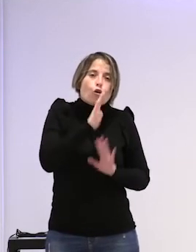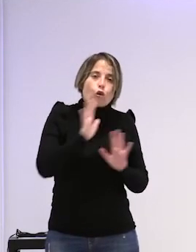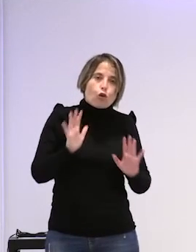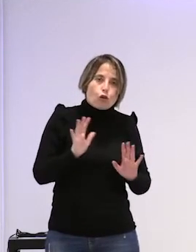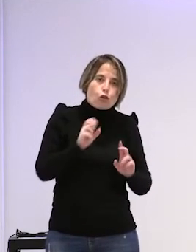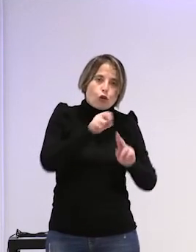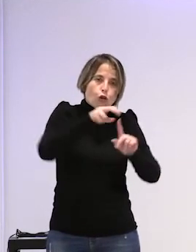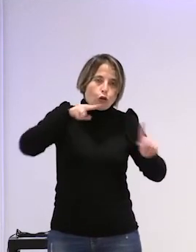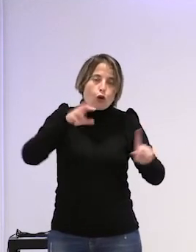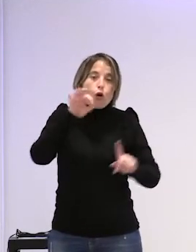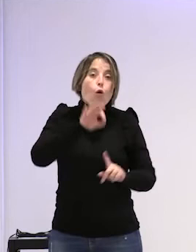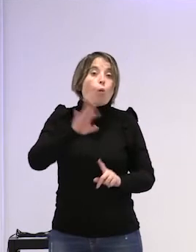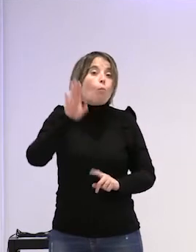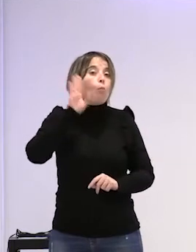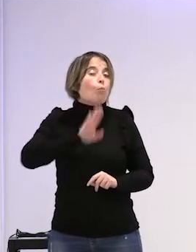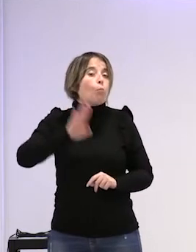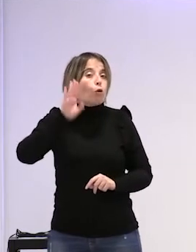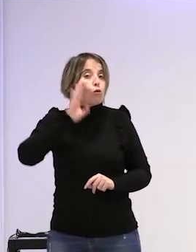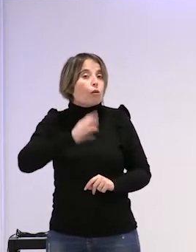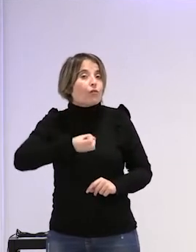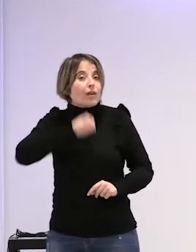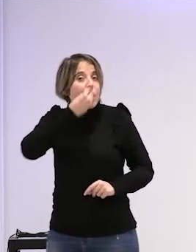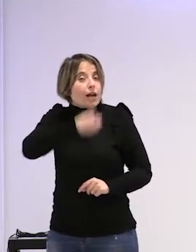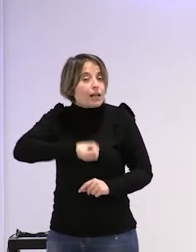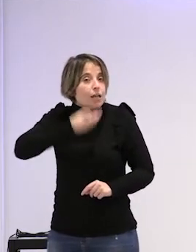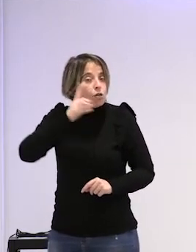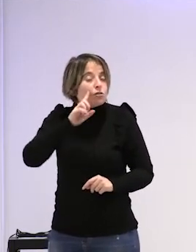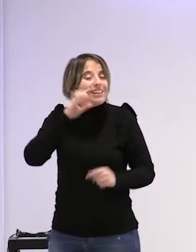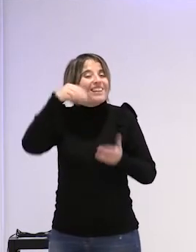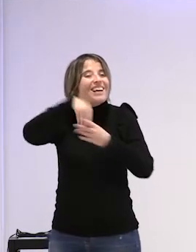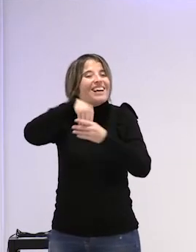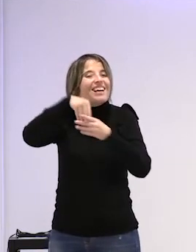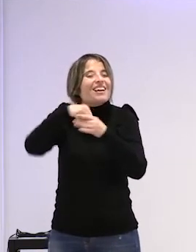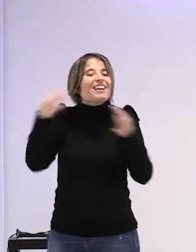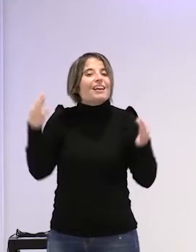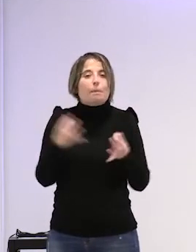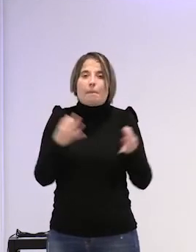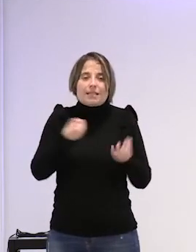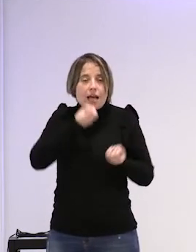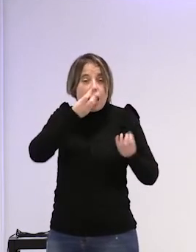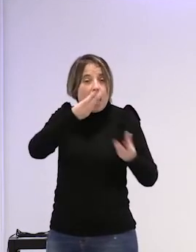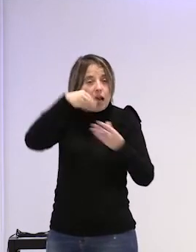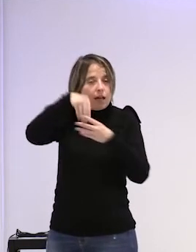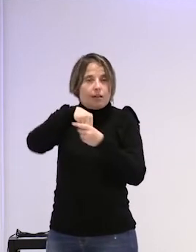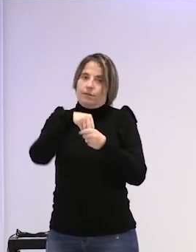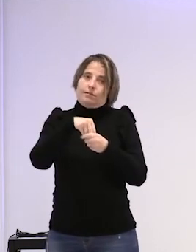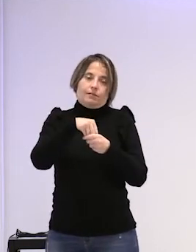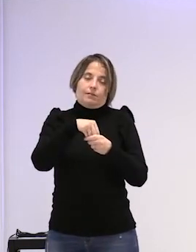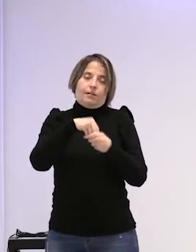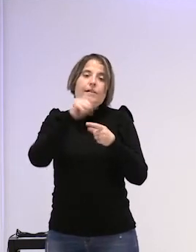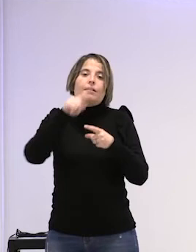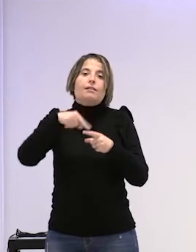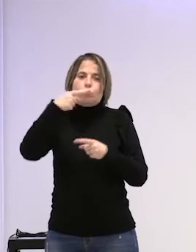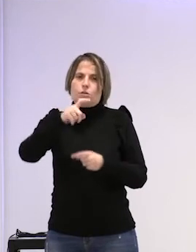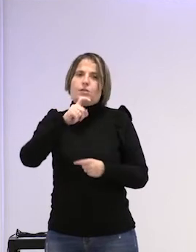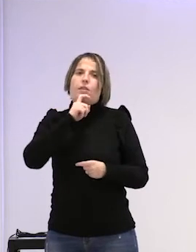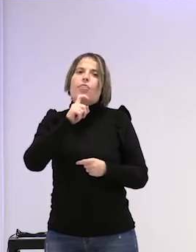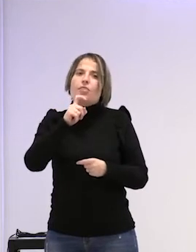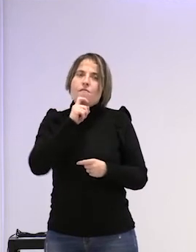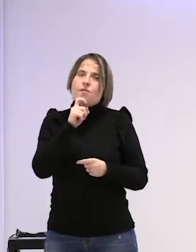o con la pornografía de los relatos de lo que pasa no yo creo que es mucho más difícil abarcar